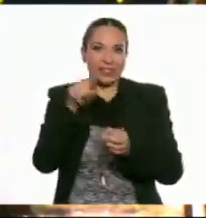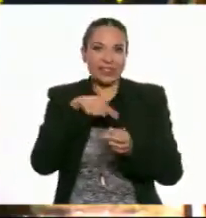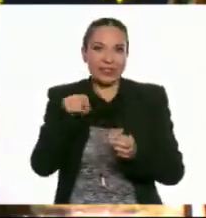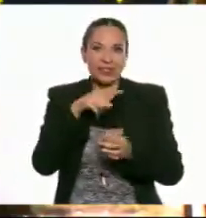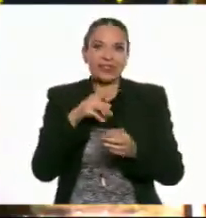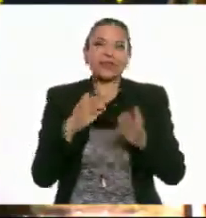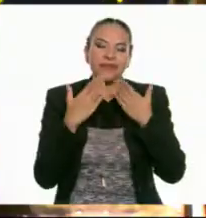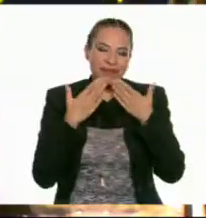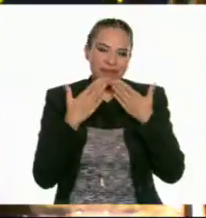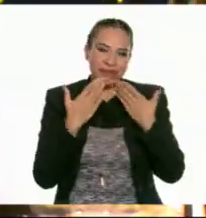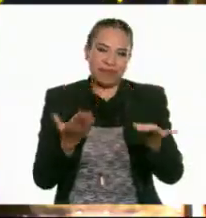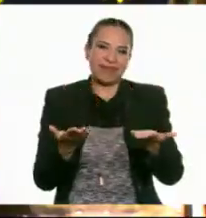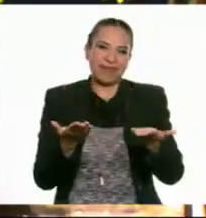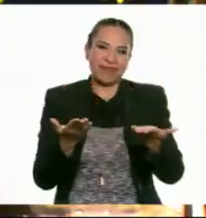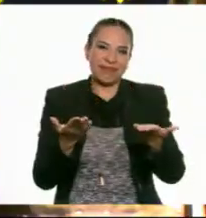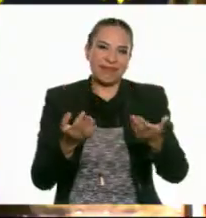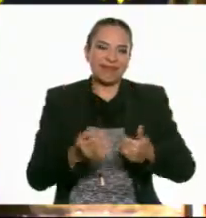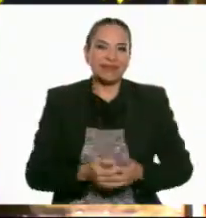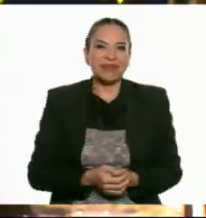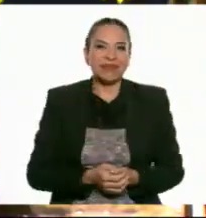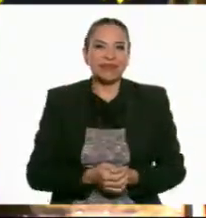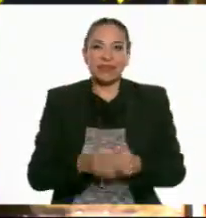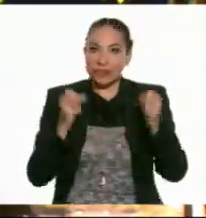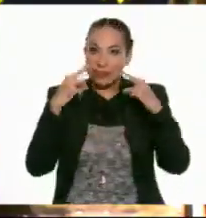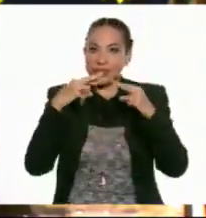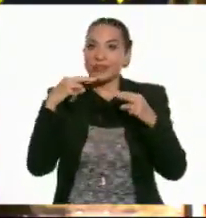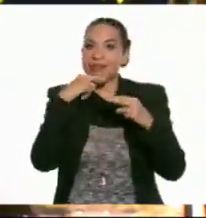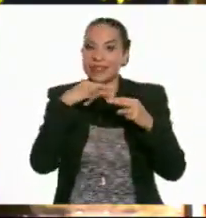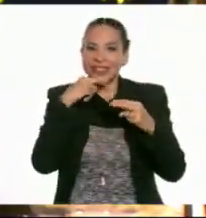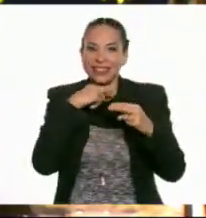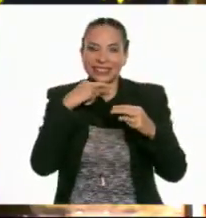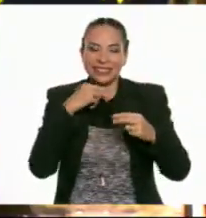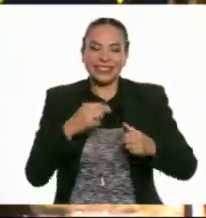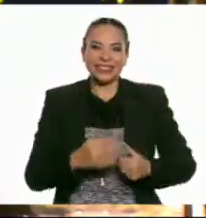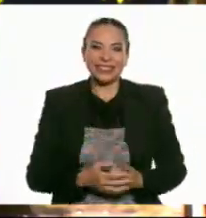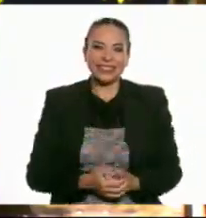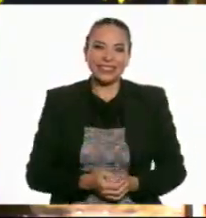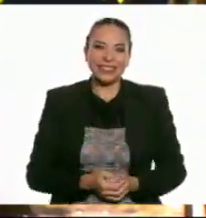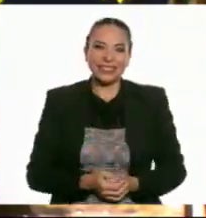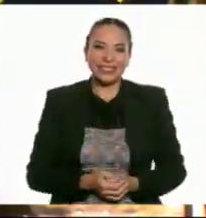¿Listos? ¡Muy bien! ¡Nos vemos pronto!